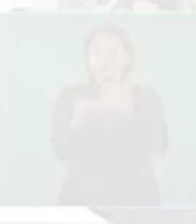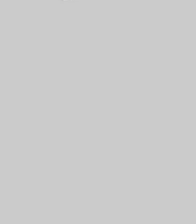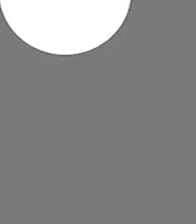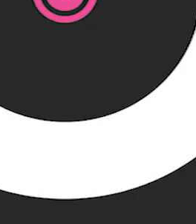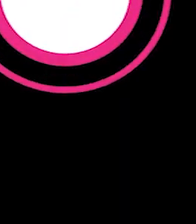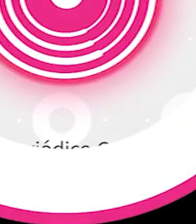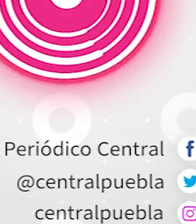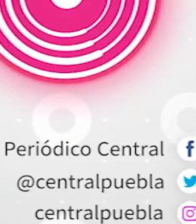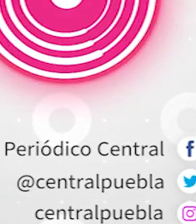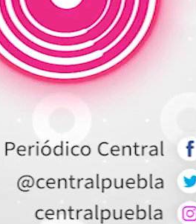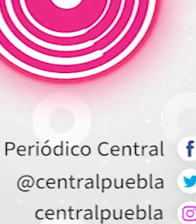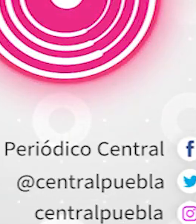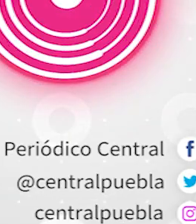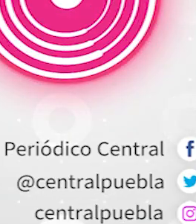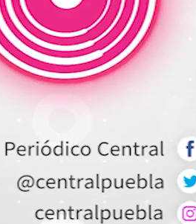pesos.